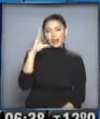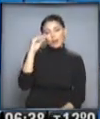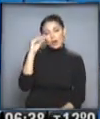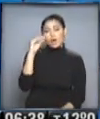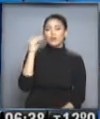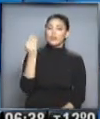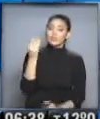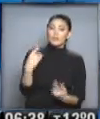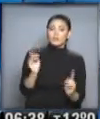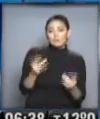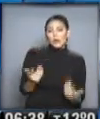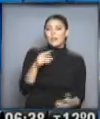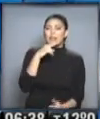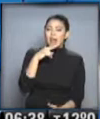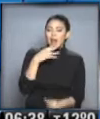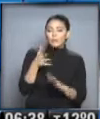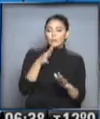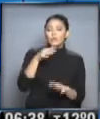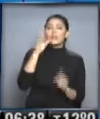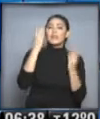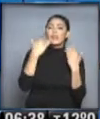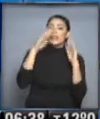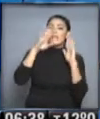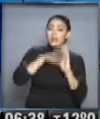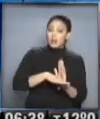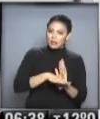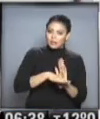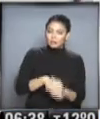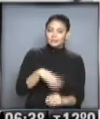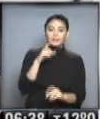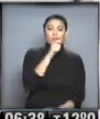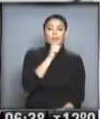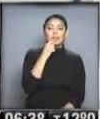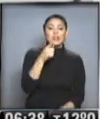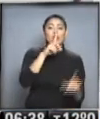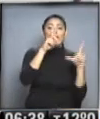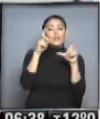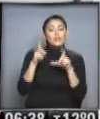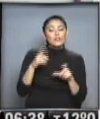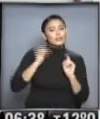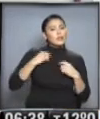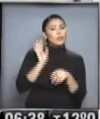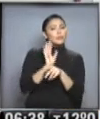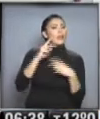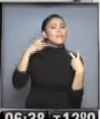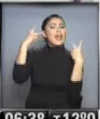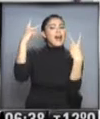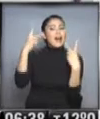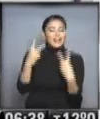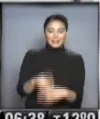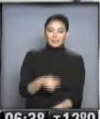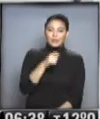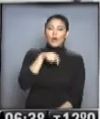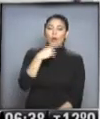noche o quizás el viernes, allí llega el descenso importante de temperatura. Con las fotos que nos van mandando vamos viajando nosotras también, Gaby. Ay, sí, qué lindo.